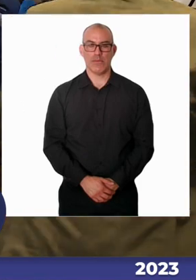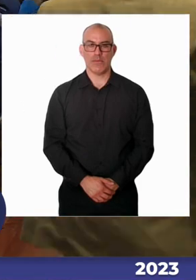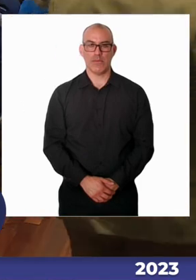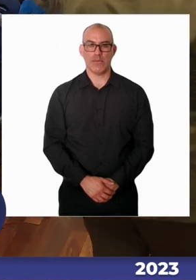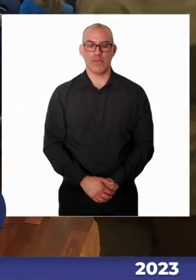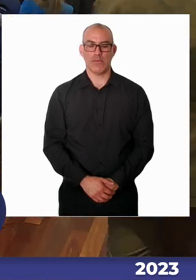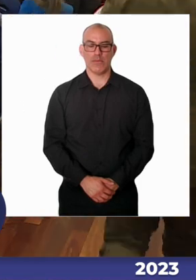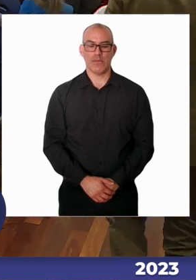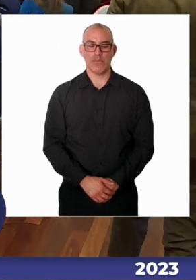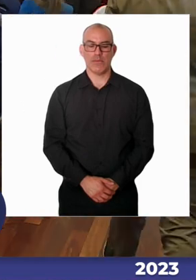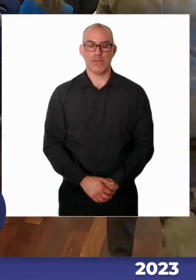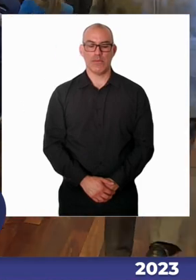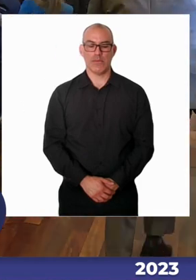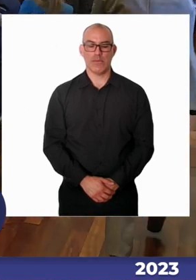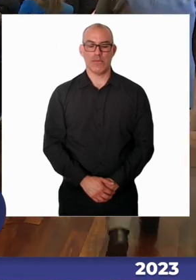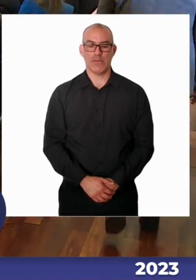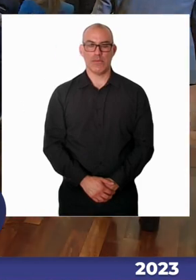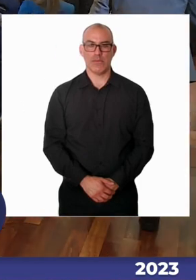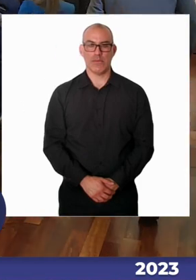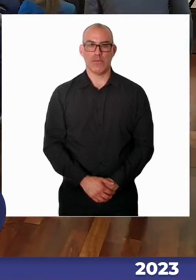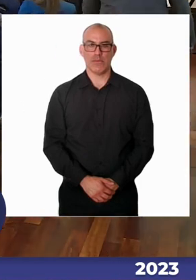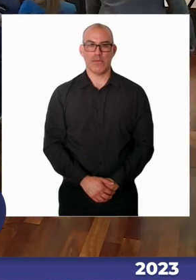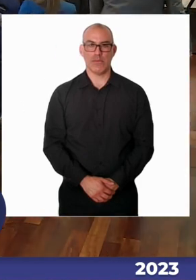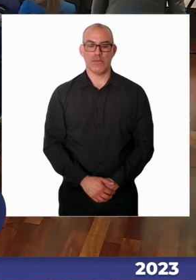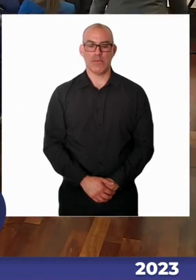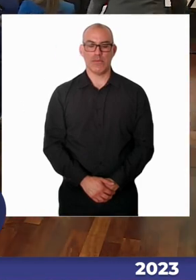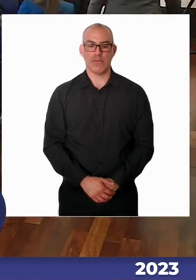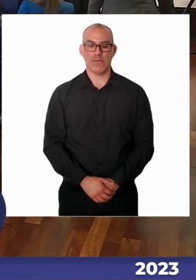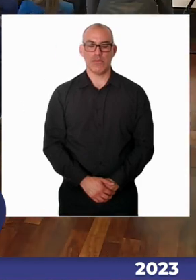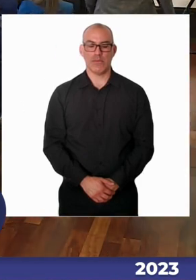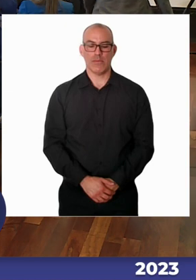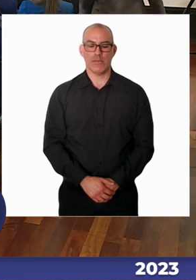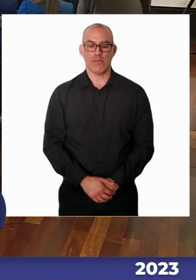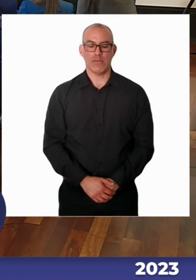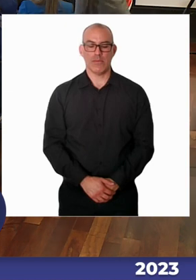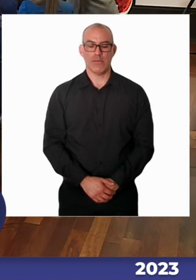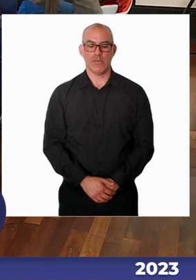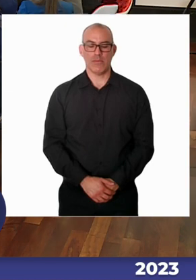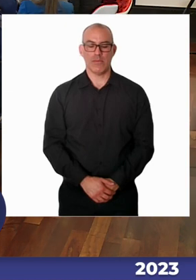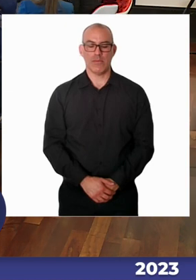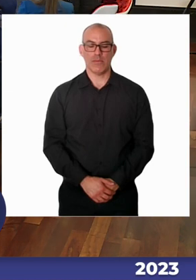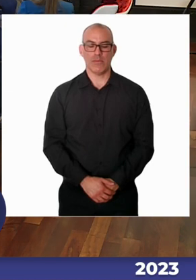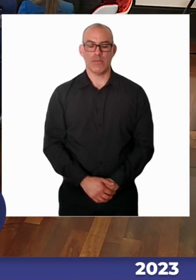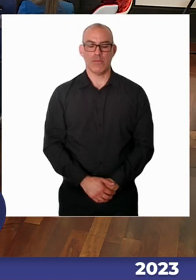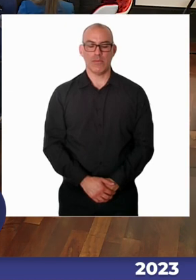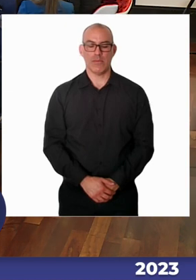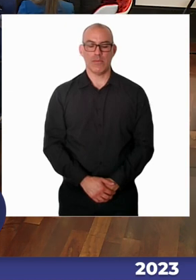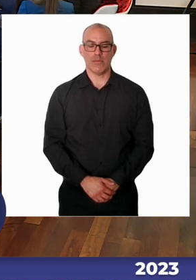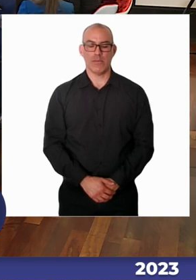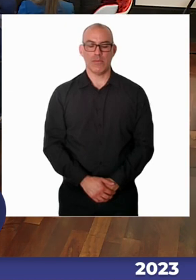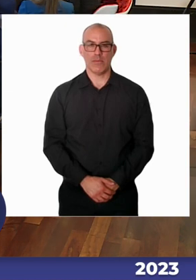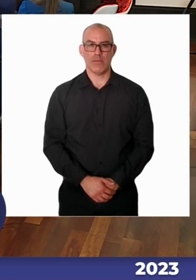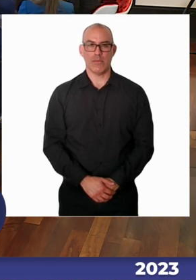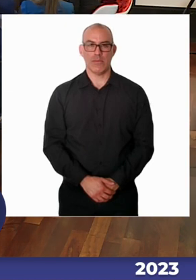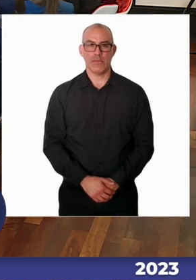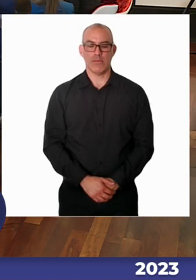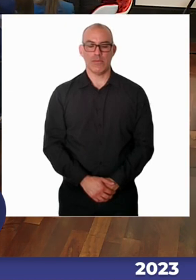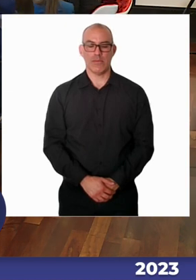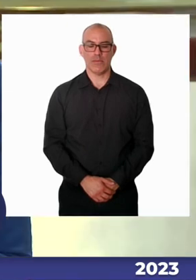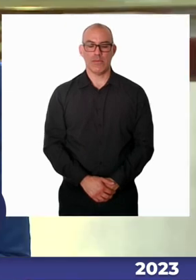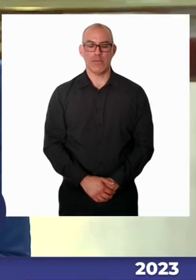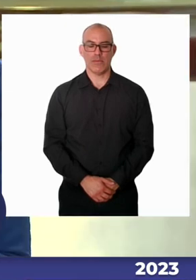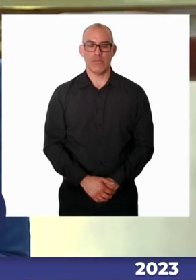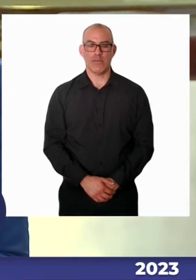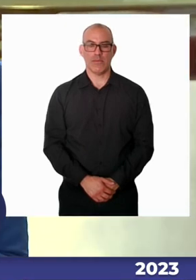que hay que entender también que son temas, desgraciadamente, que en las necesidades sociales se cruzan temas políticos y ahí nos entrampamos. Y eso hay que